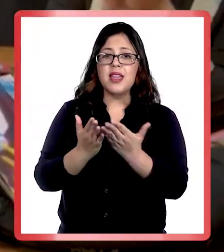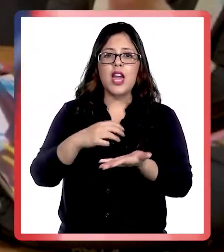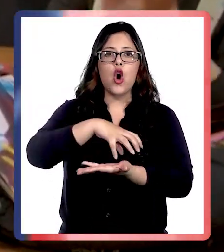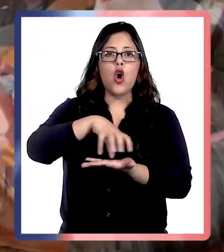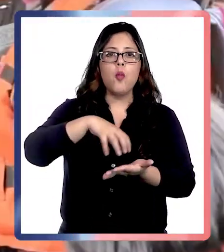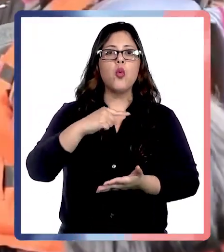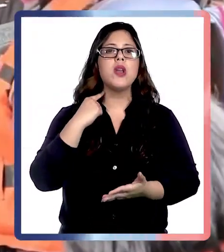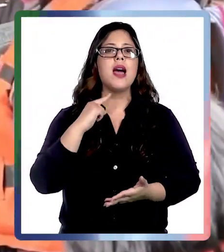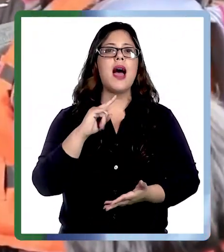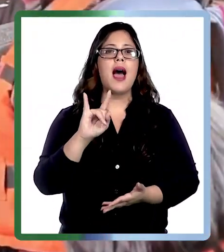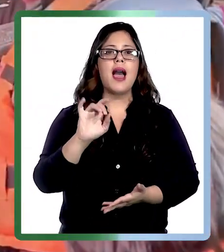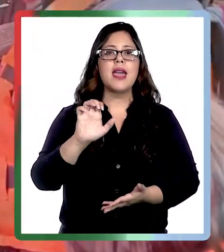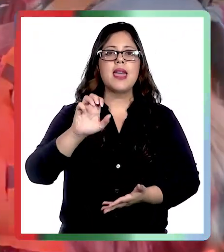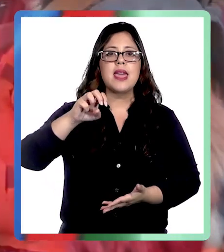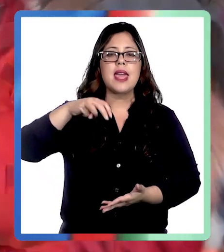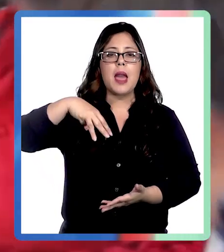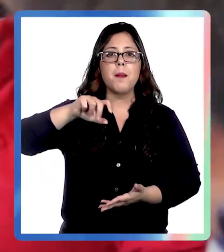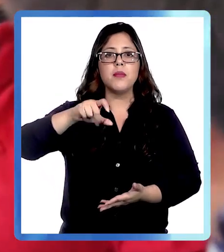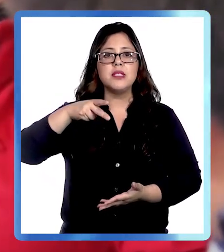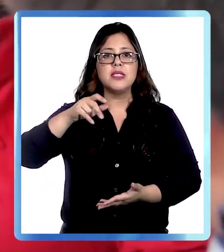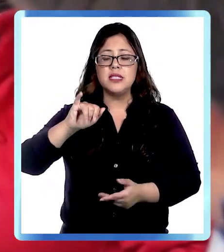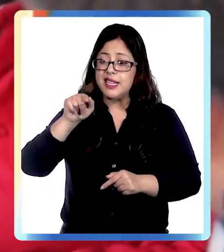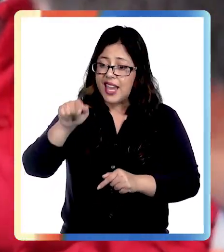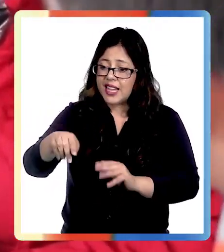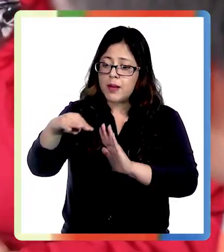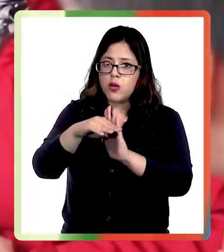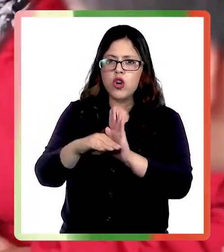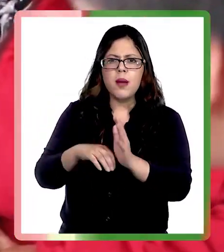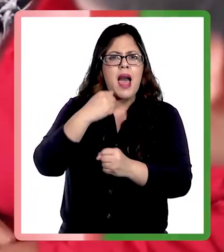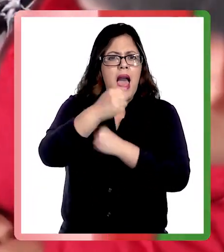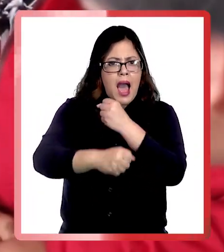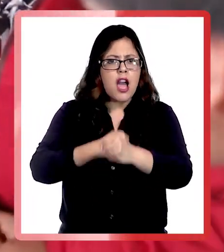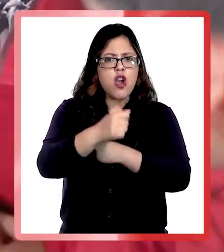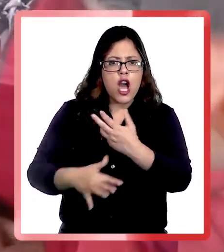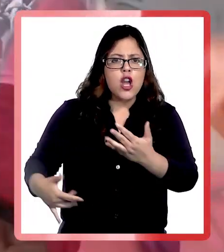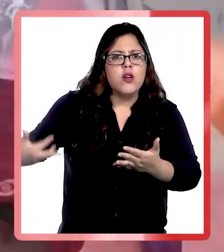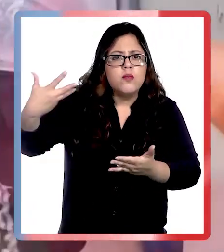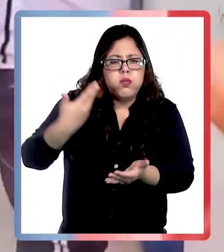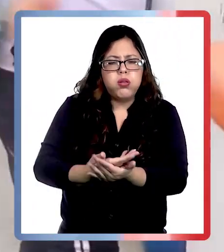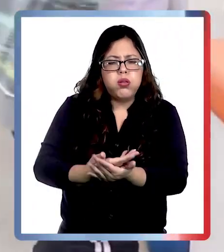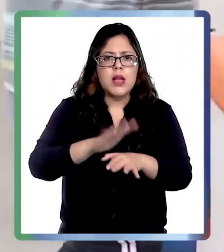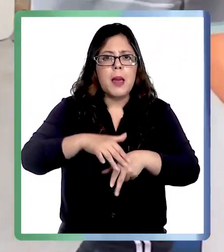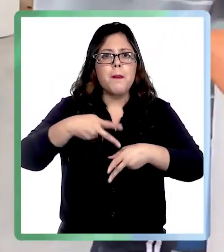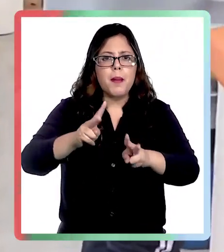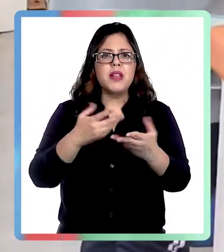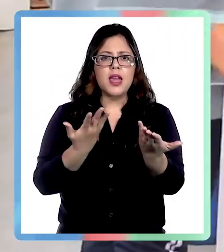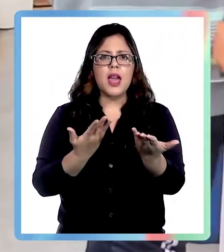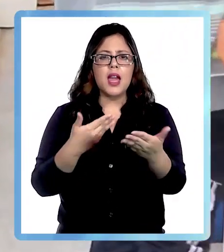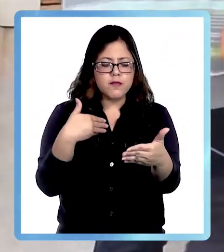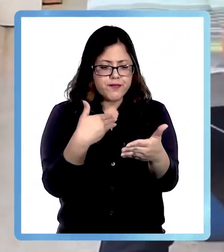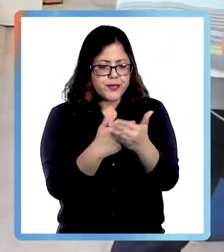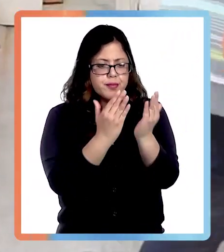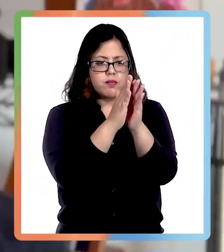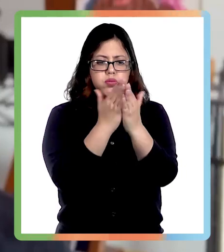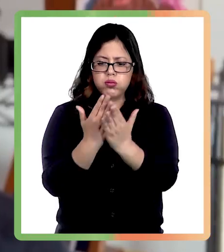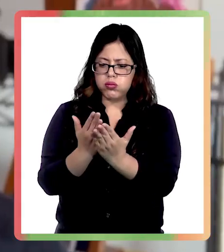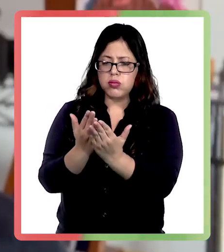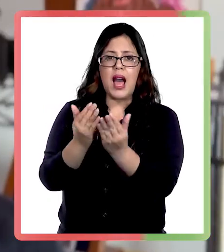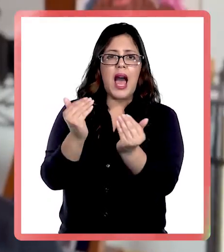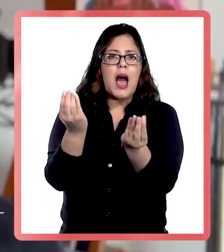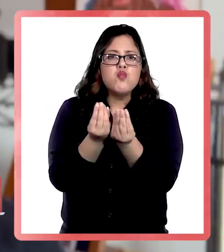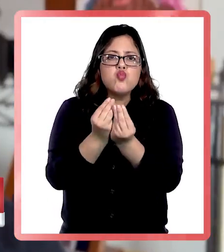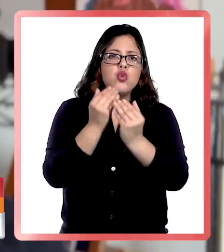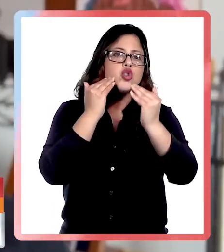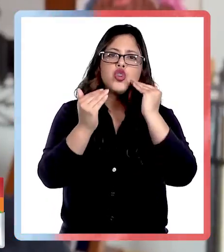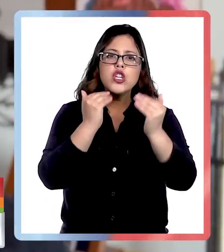programa que ha funcionado décadas en nuestra región y que ha permitido acercar los libros y la literatura a cientos de